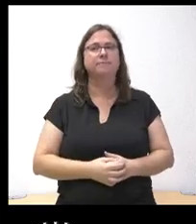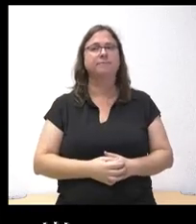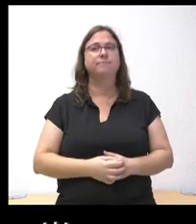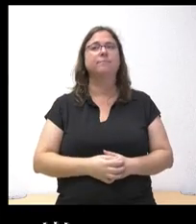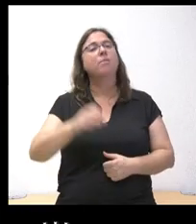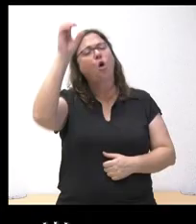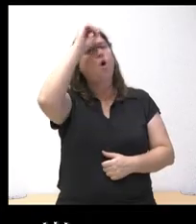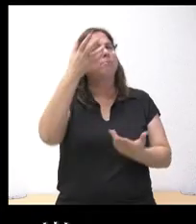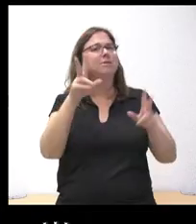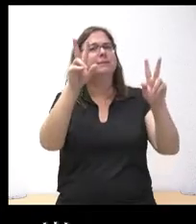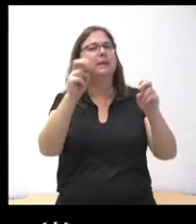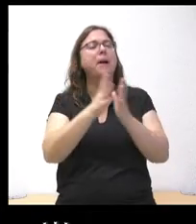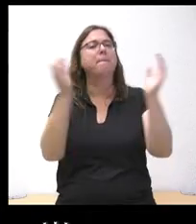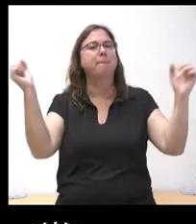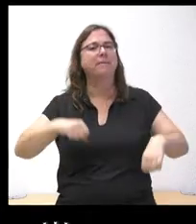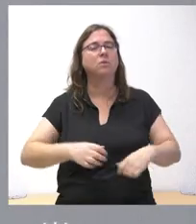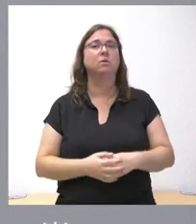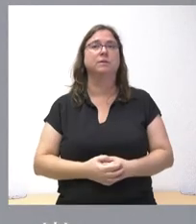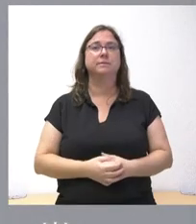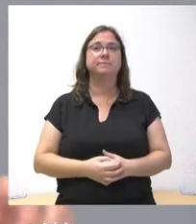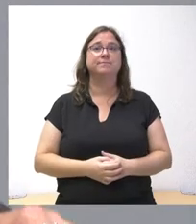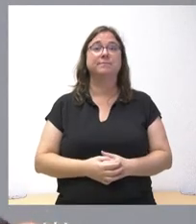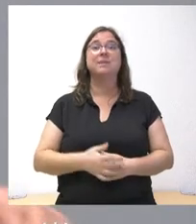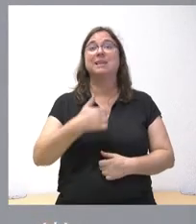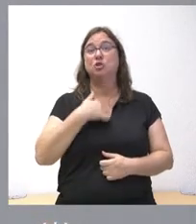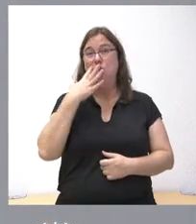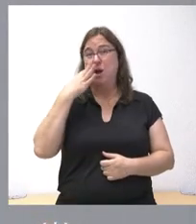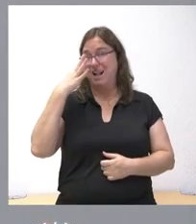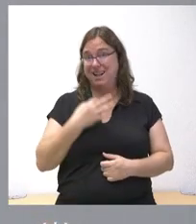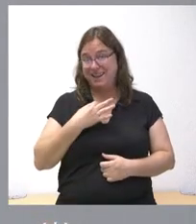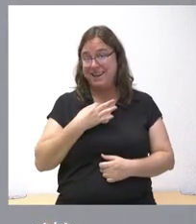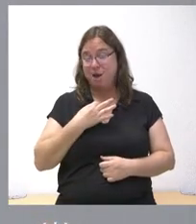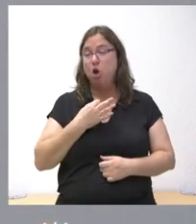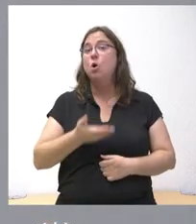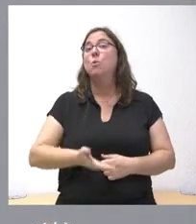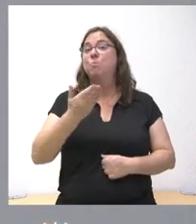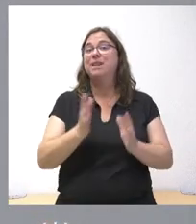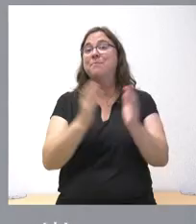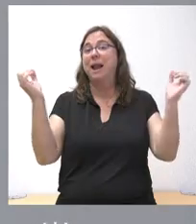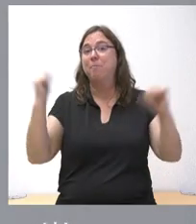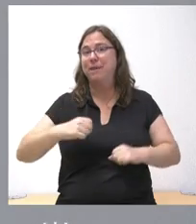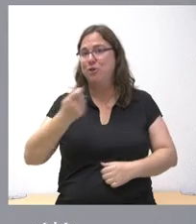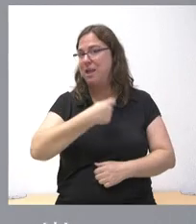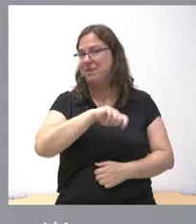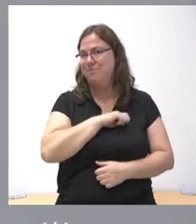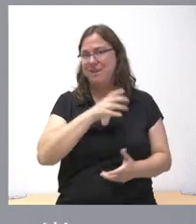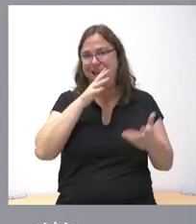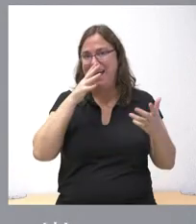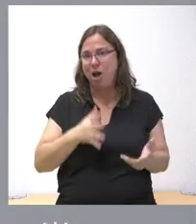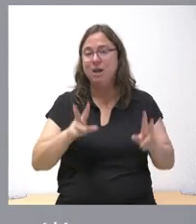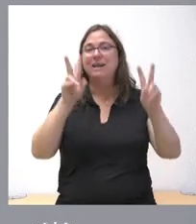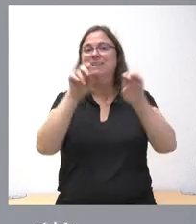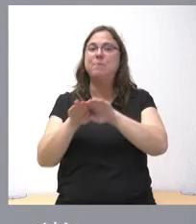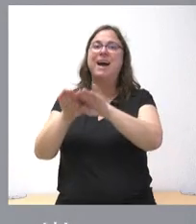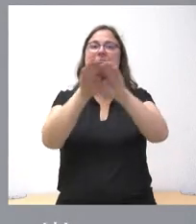opinión sobre este pacto. Pues yo creo que el principal pacto que tiene que existir en España en este momento en términos de